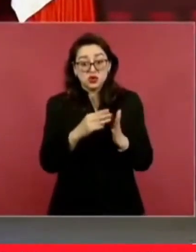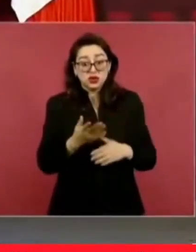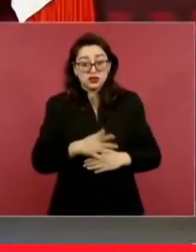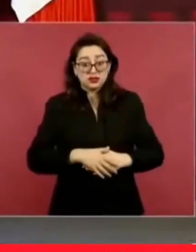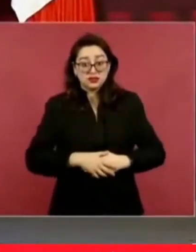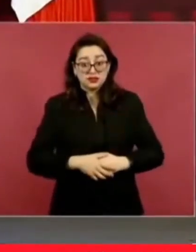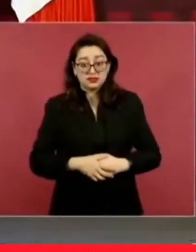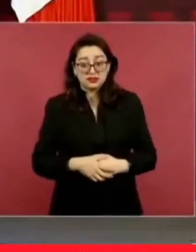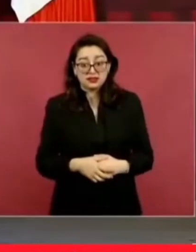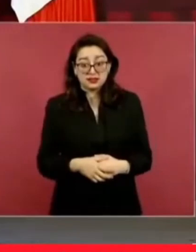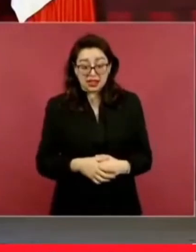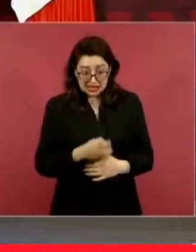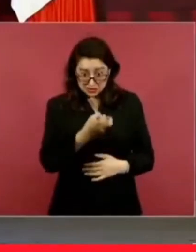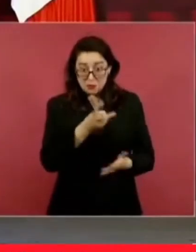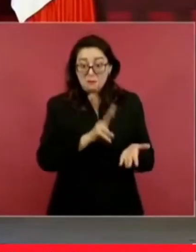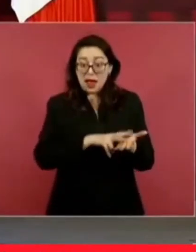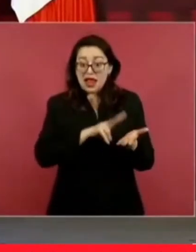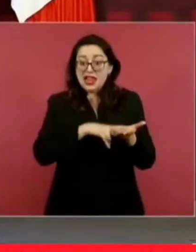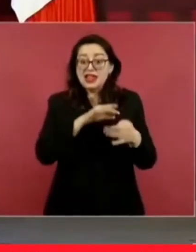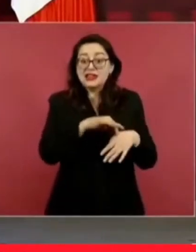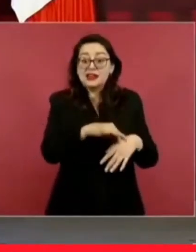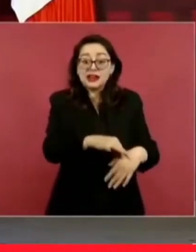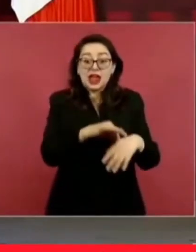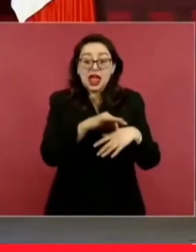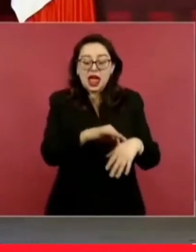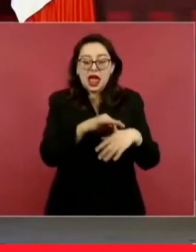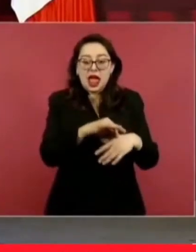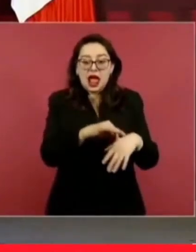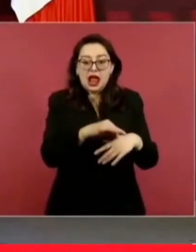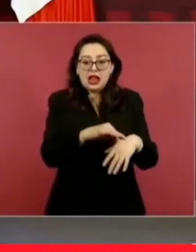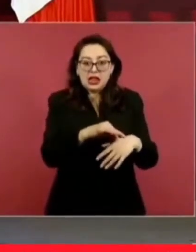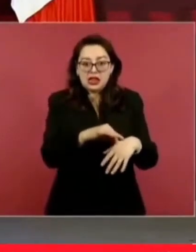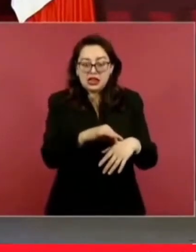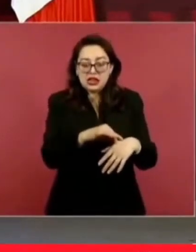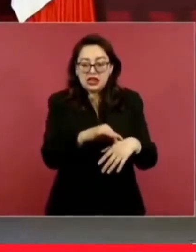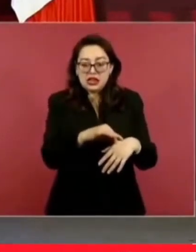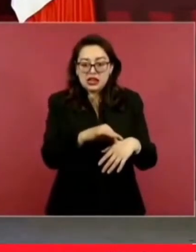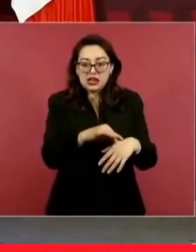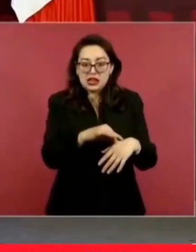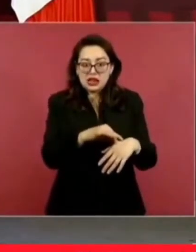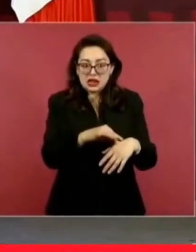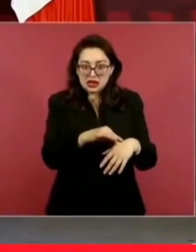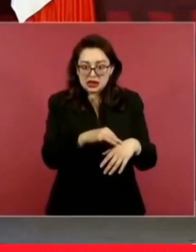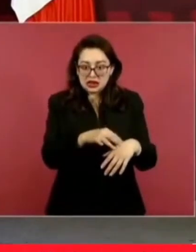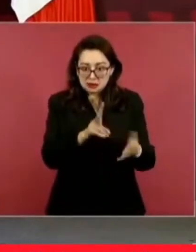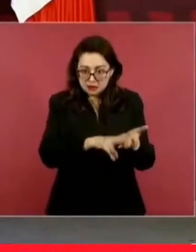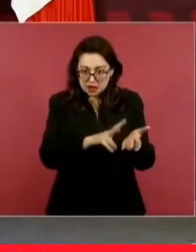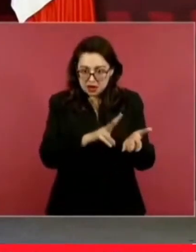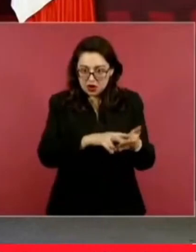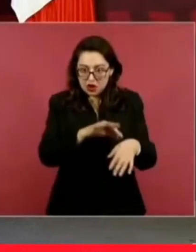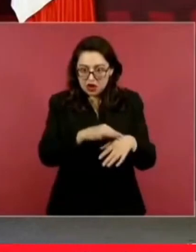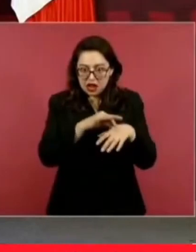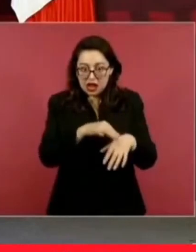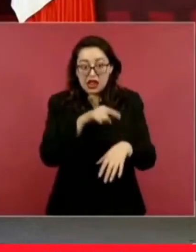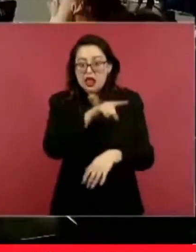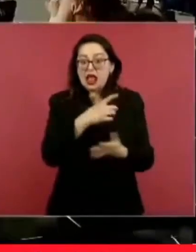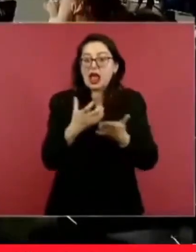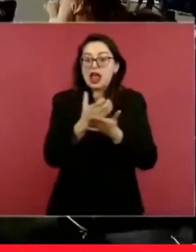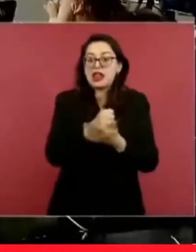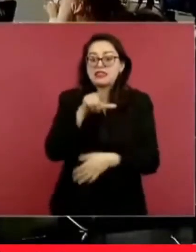es lo que vale es un avalúo oficial bueno ¿cuánto